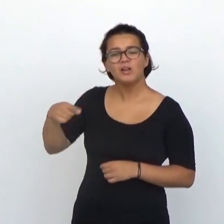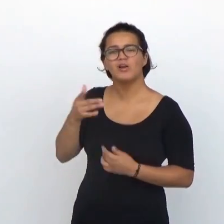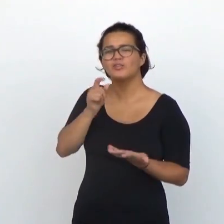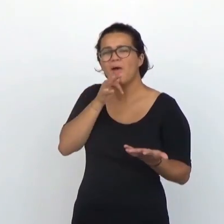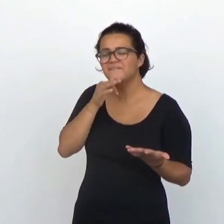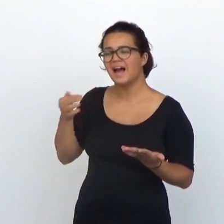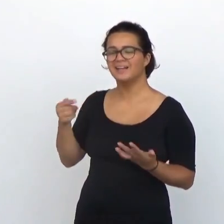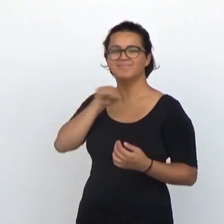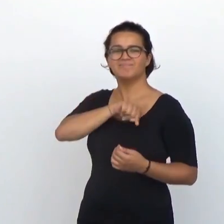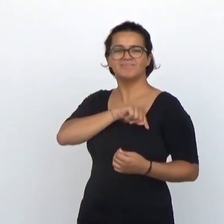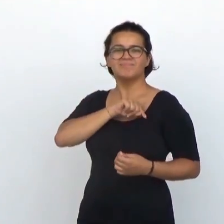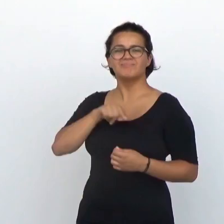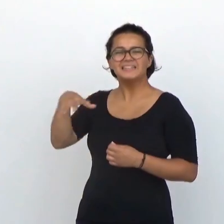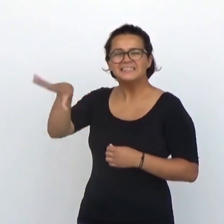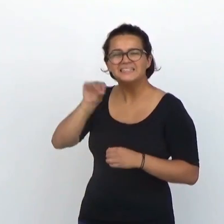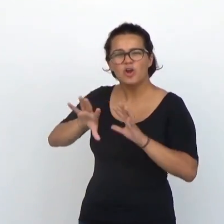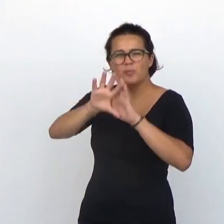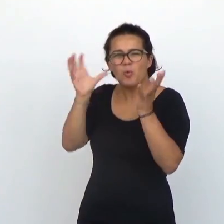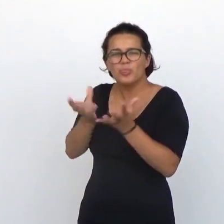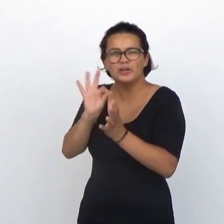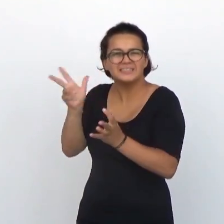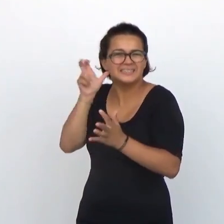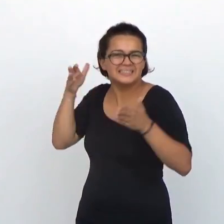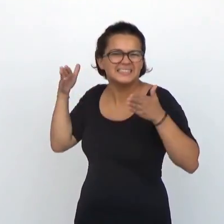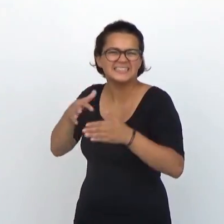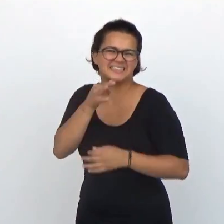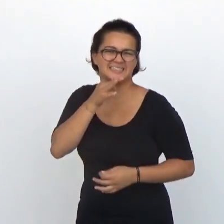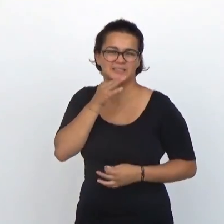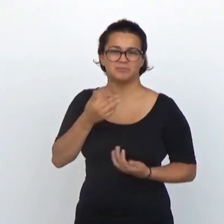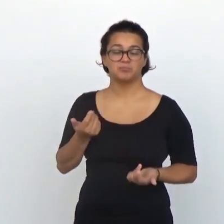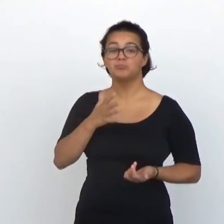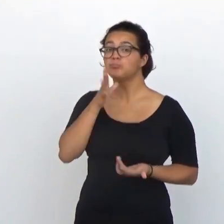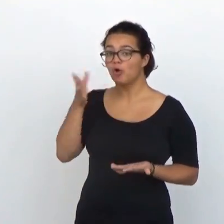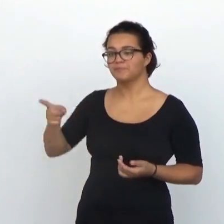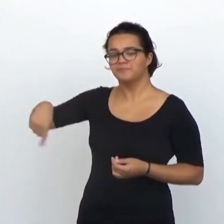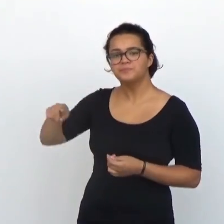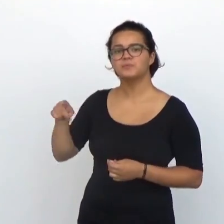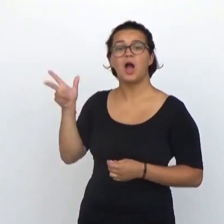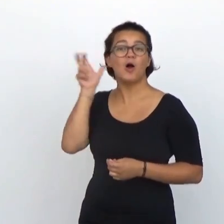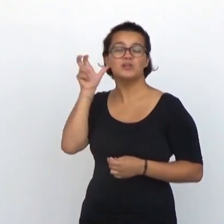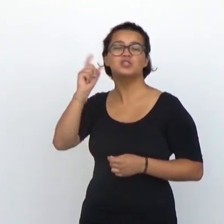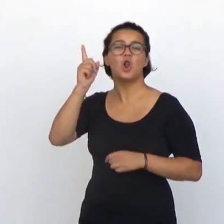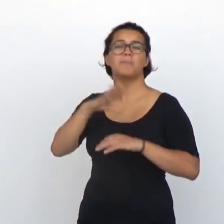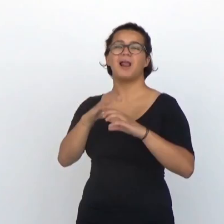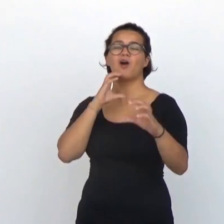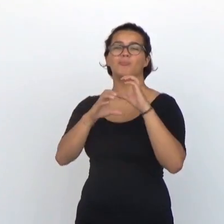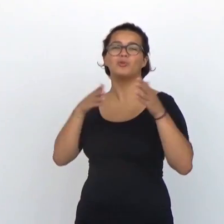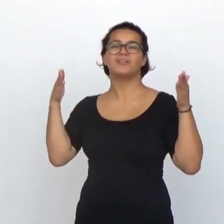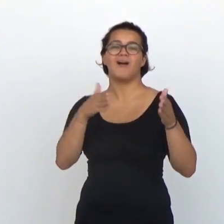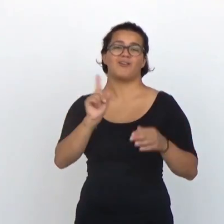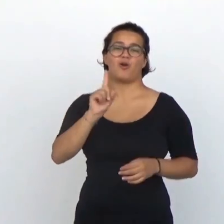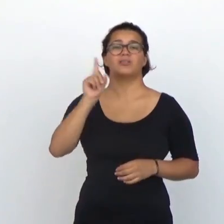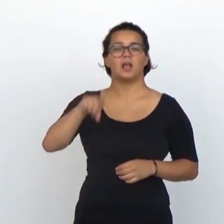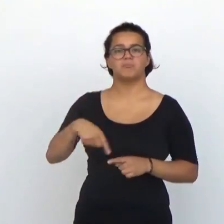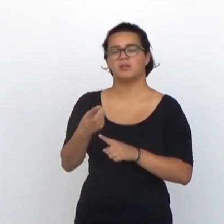sutilezas del complejo mundo acústico que como la música convierten al sentido de la audición no sólo en un extraordinario medio para